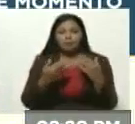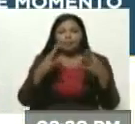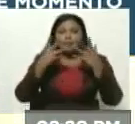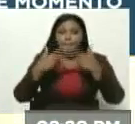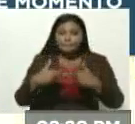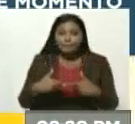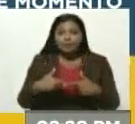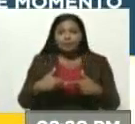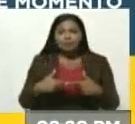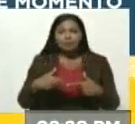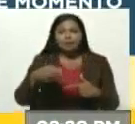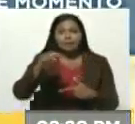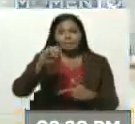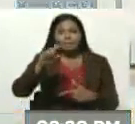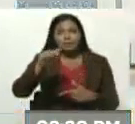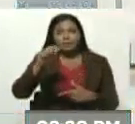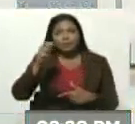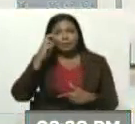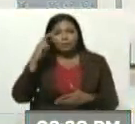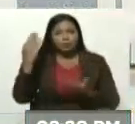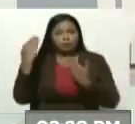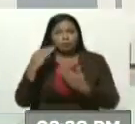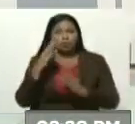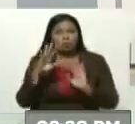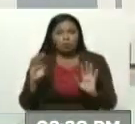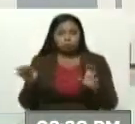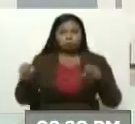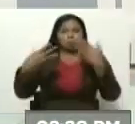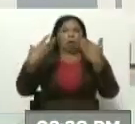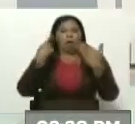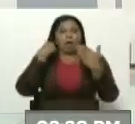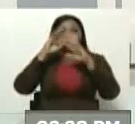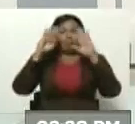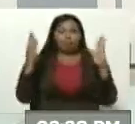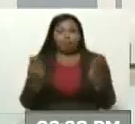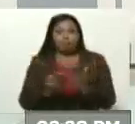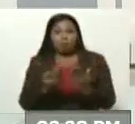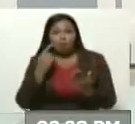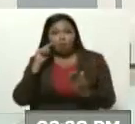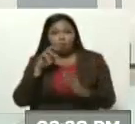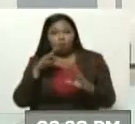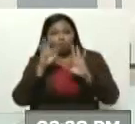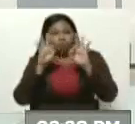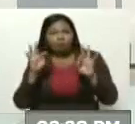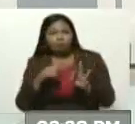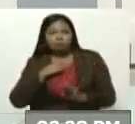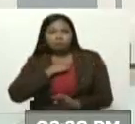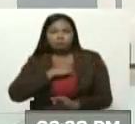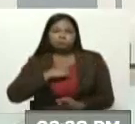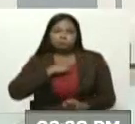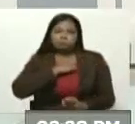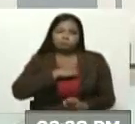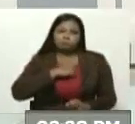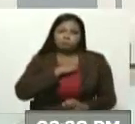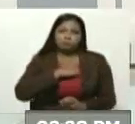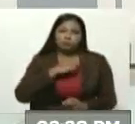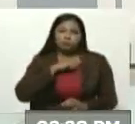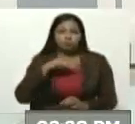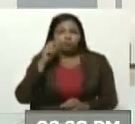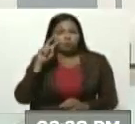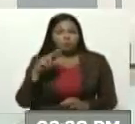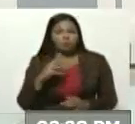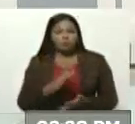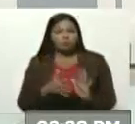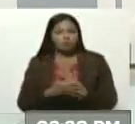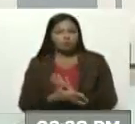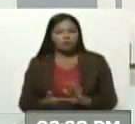empresa en Europa. Vean ustedes cómo reacciona el mundo y cómo de forma lamentable se